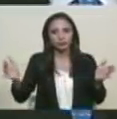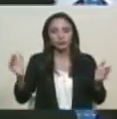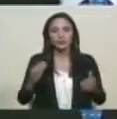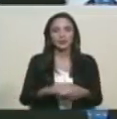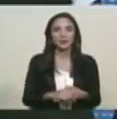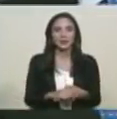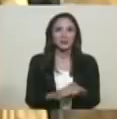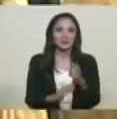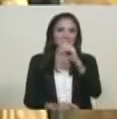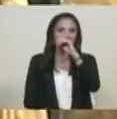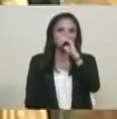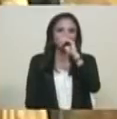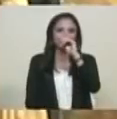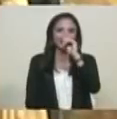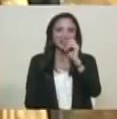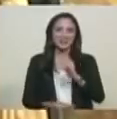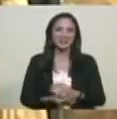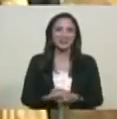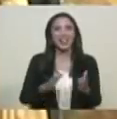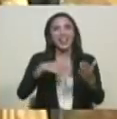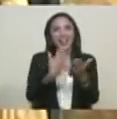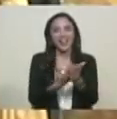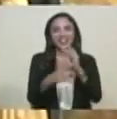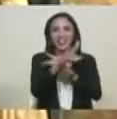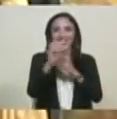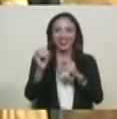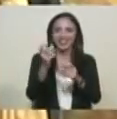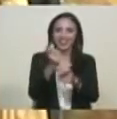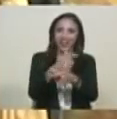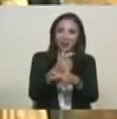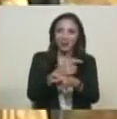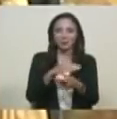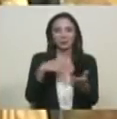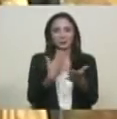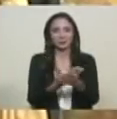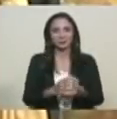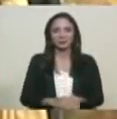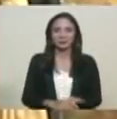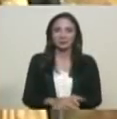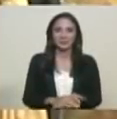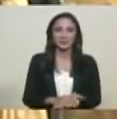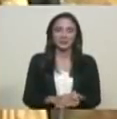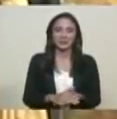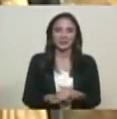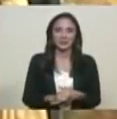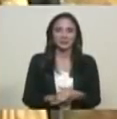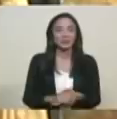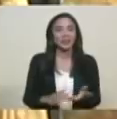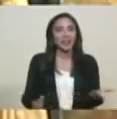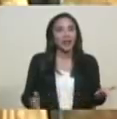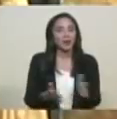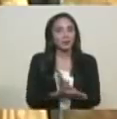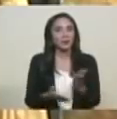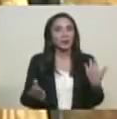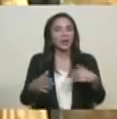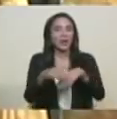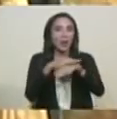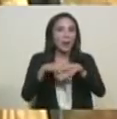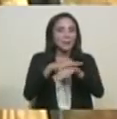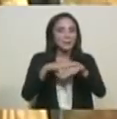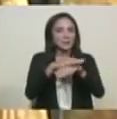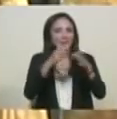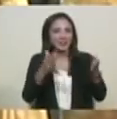Lo extiendo hasta el 30 de agosto. Vicepresidente Ejecutivo, encárguese con el Ministro del Transporte